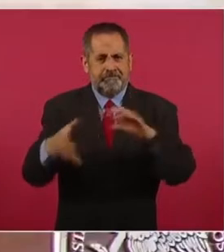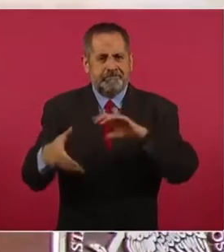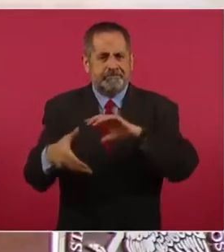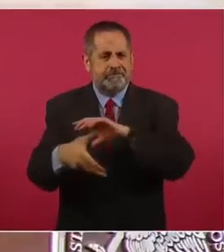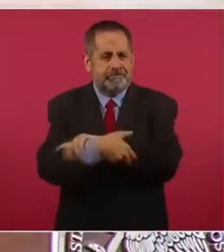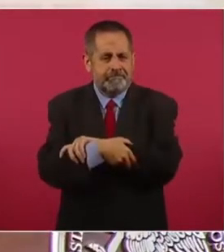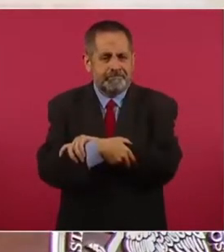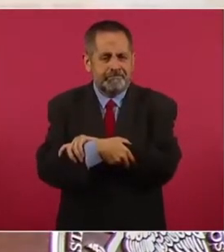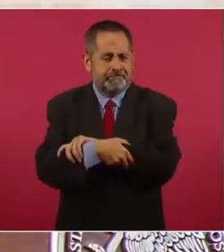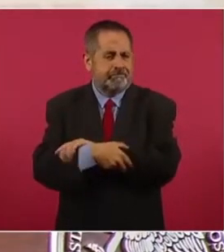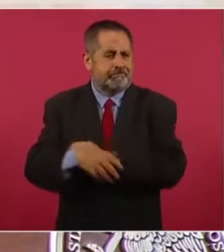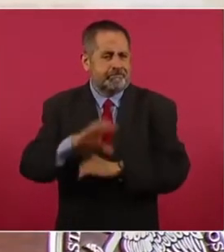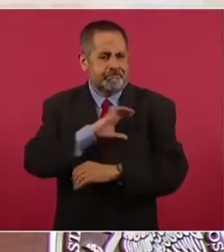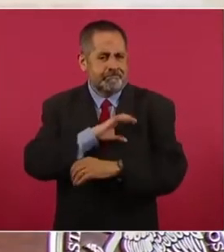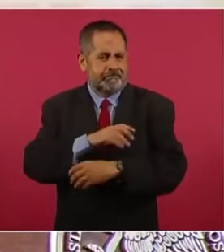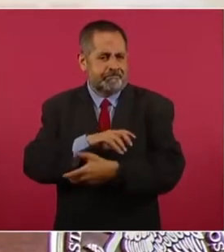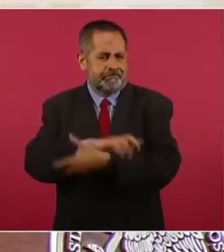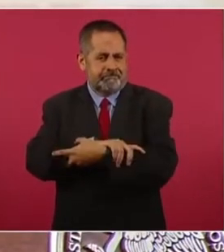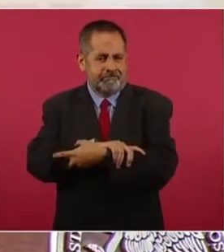fraternidad.